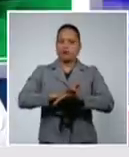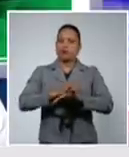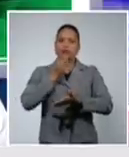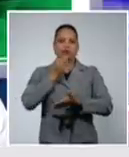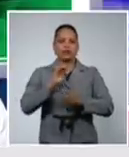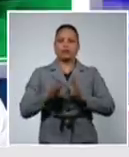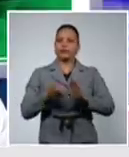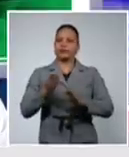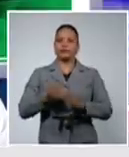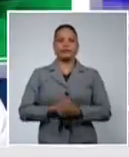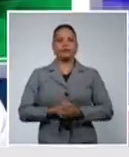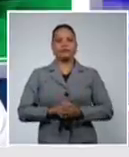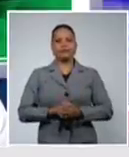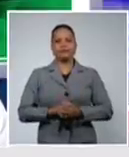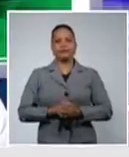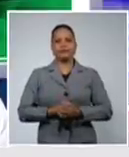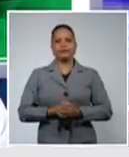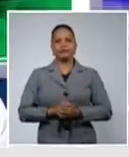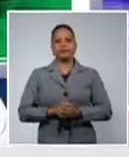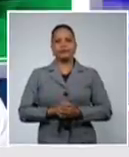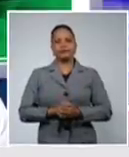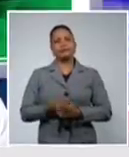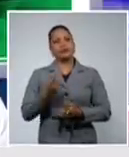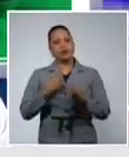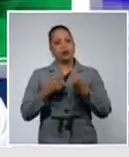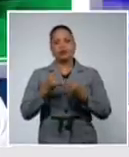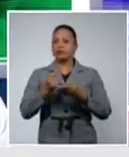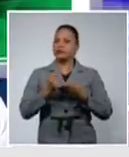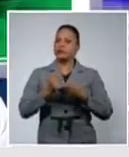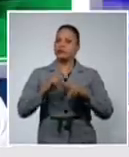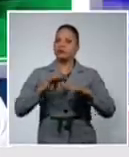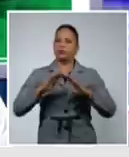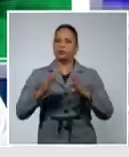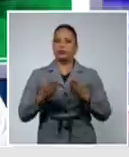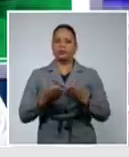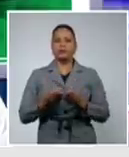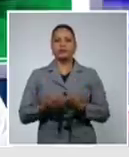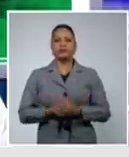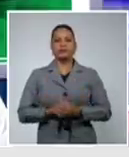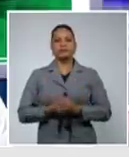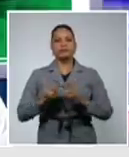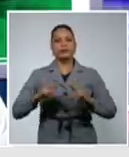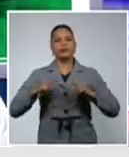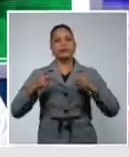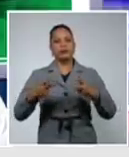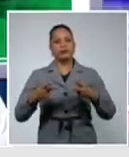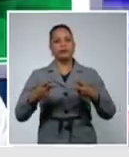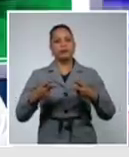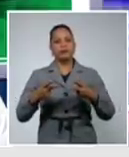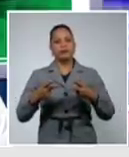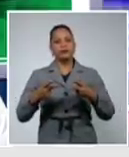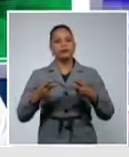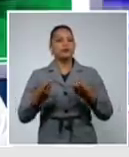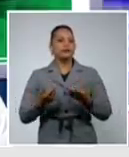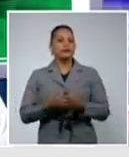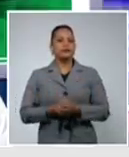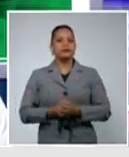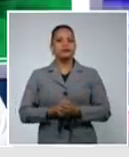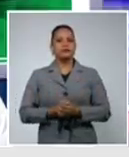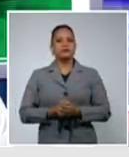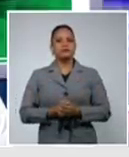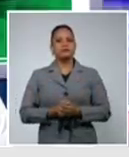reanimación, no obstante las maniobras aplicadas. Reiteramos que sigue